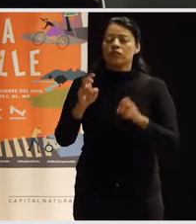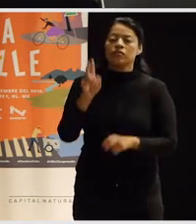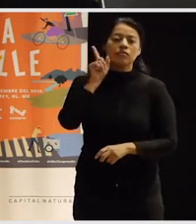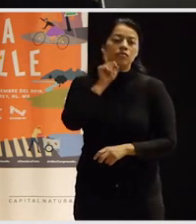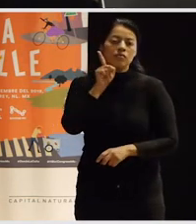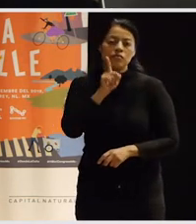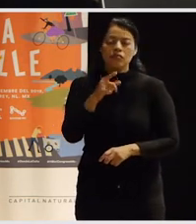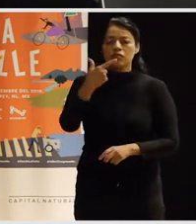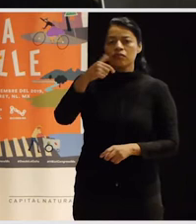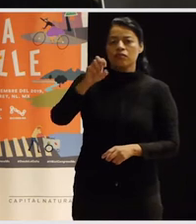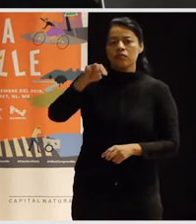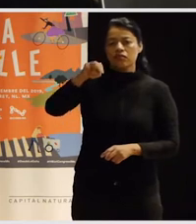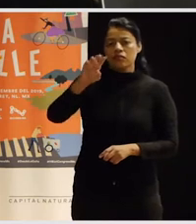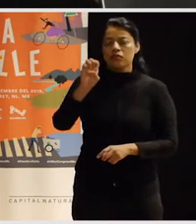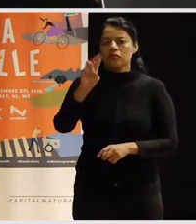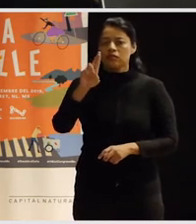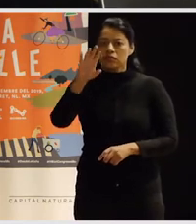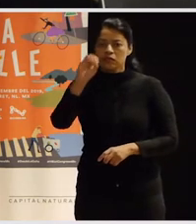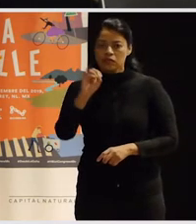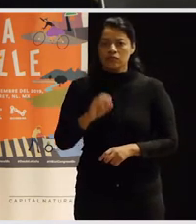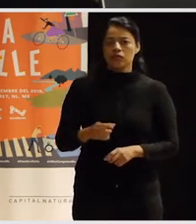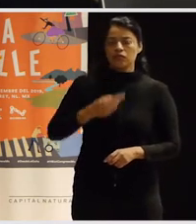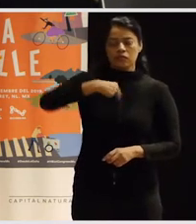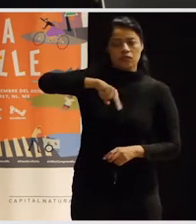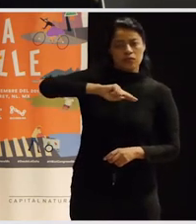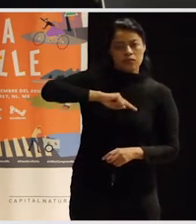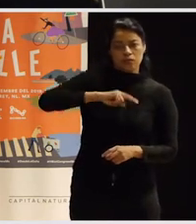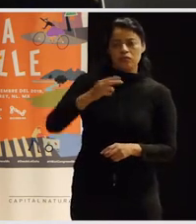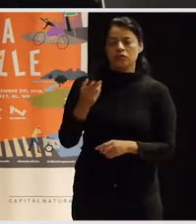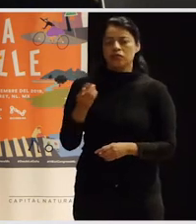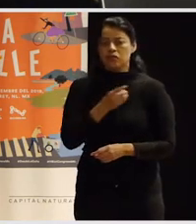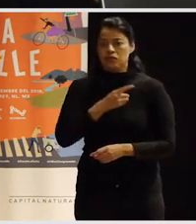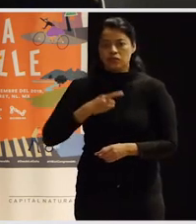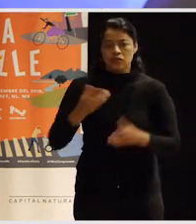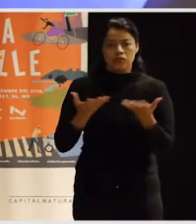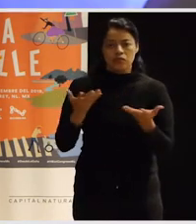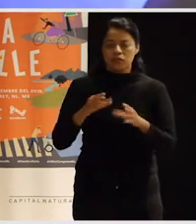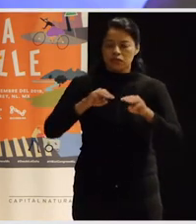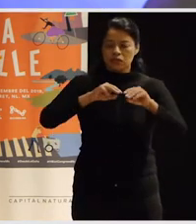y género en el quehacer que tenemos como movimiento ciclista.